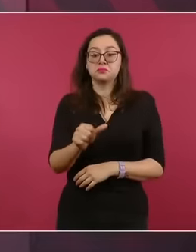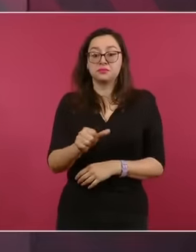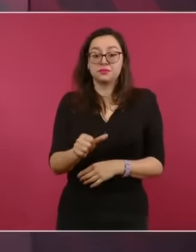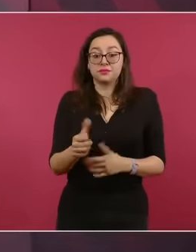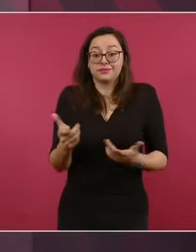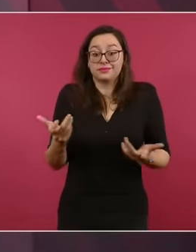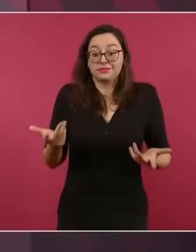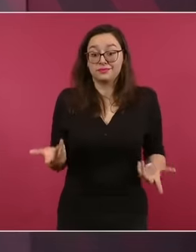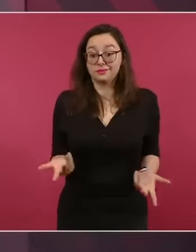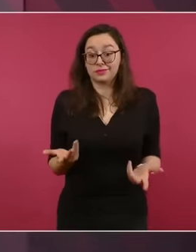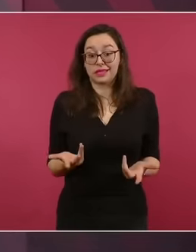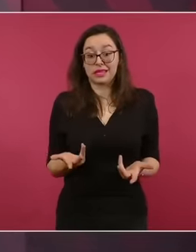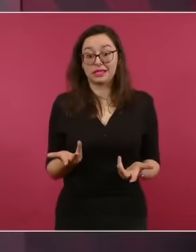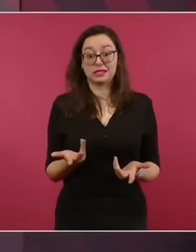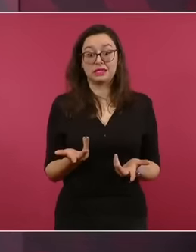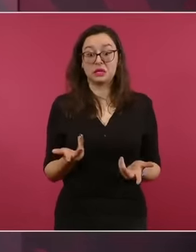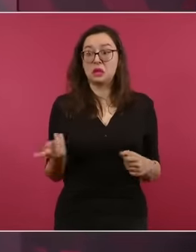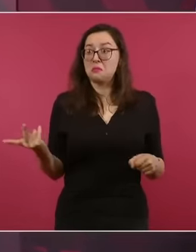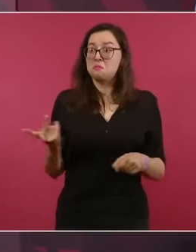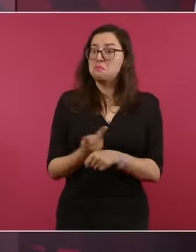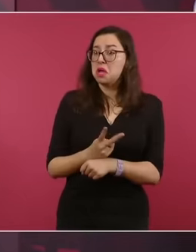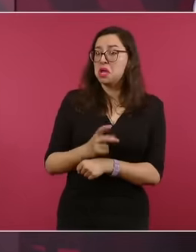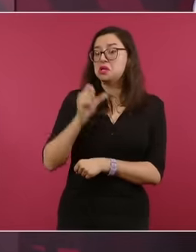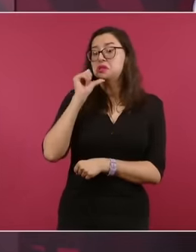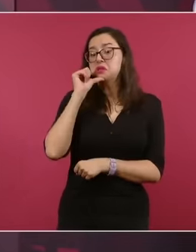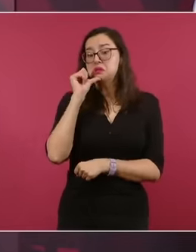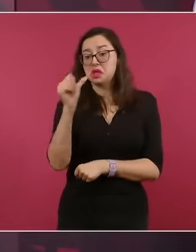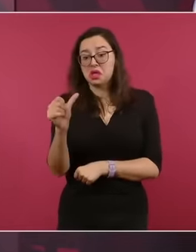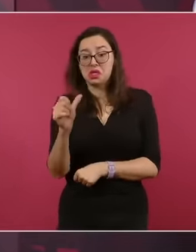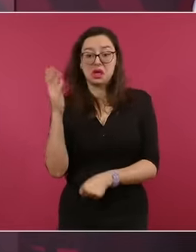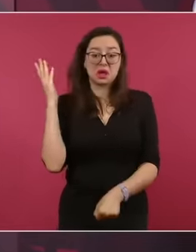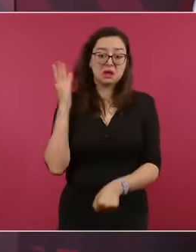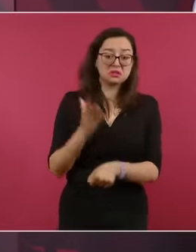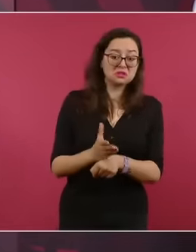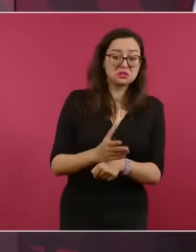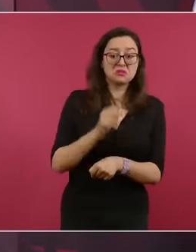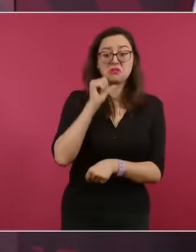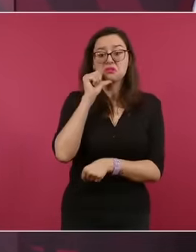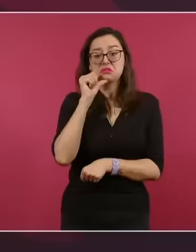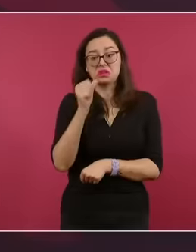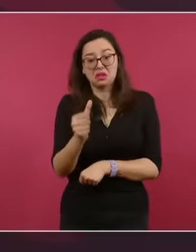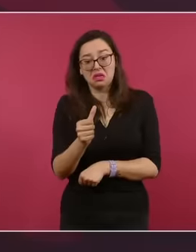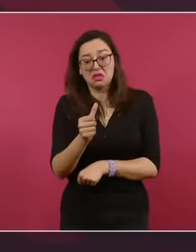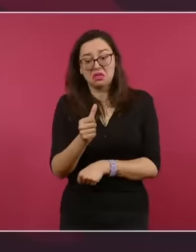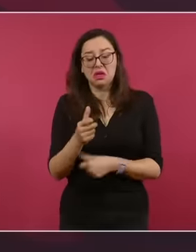con lo mismo, nada más como preguntaron cuánto tiempo va a llevar.